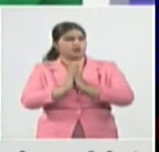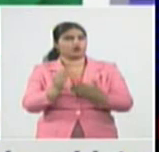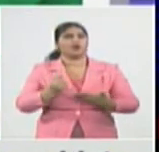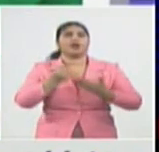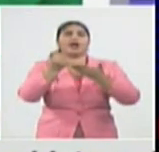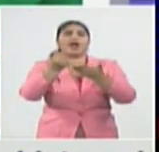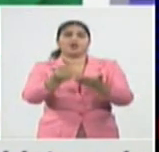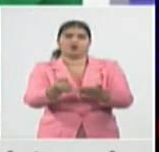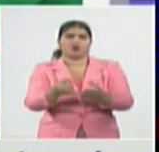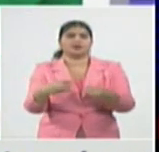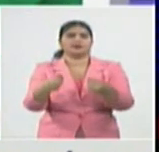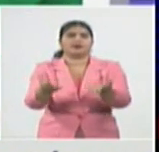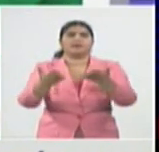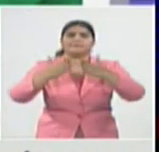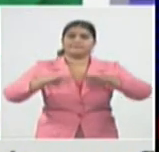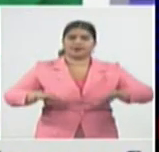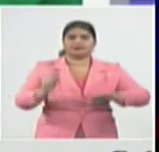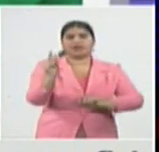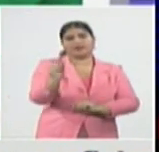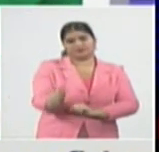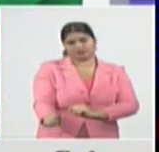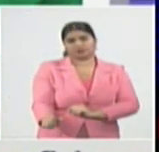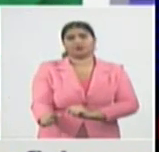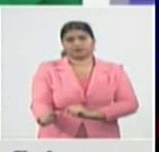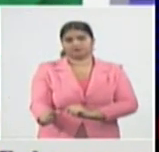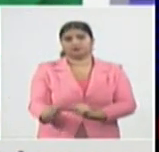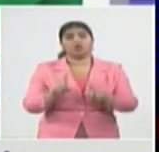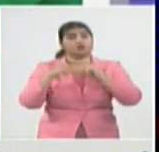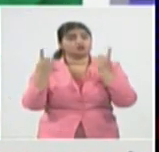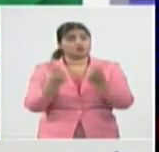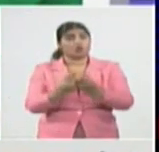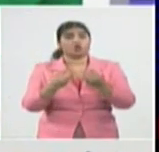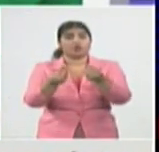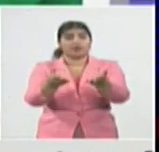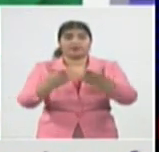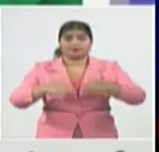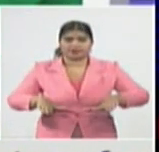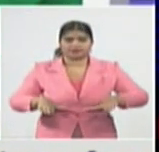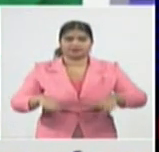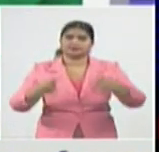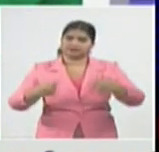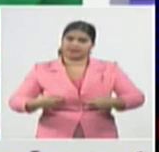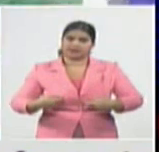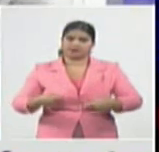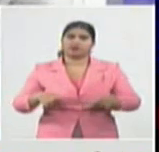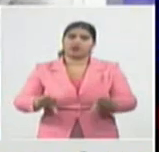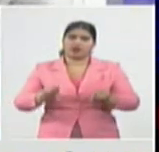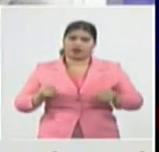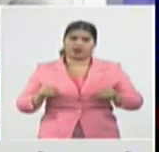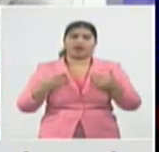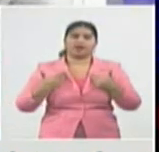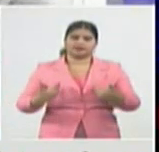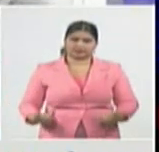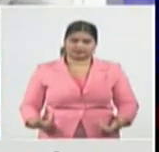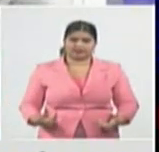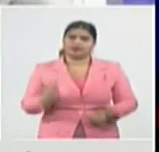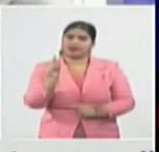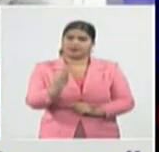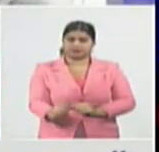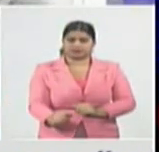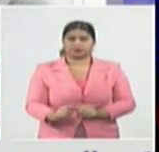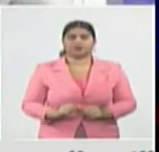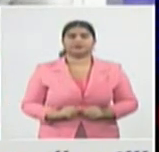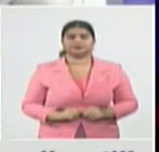instituciones que están partiendo desde el apoyo en todo este sentido pienso en los voluntarios también que ha